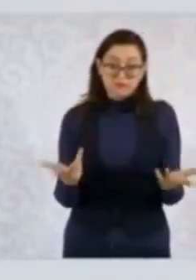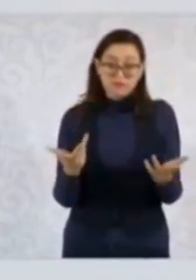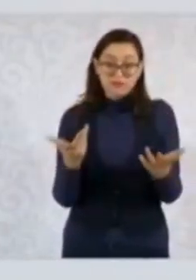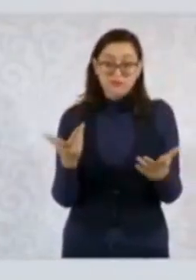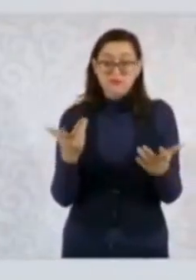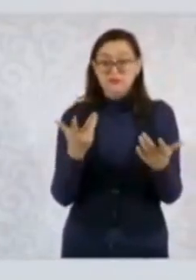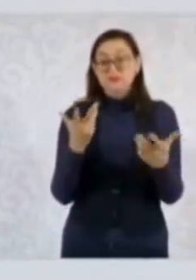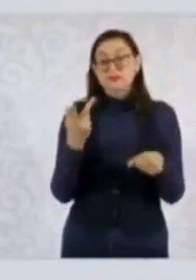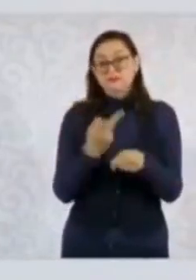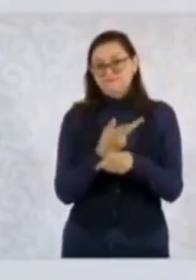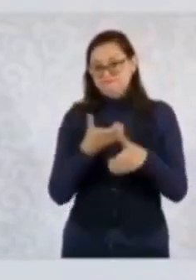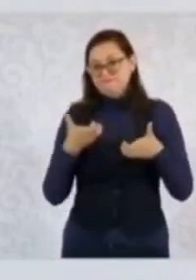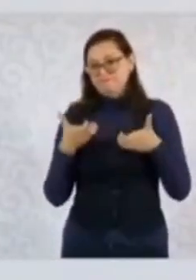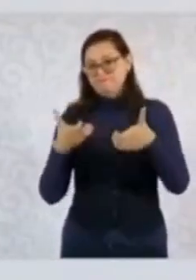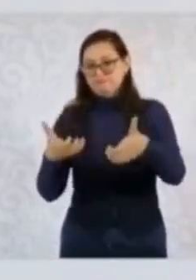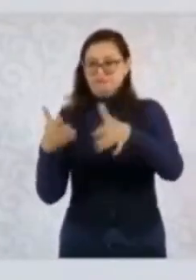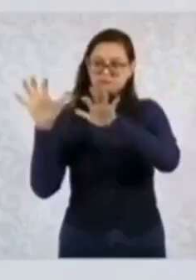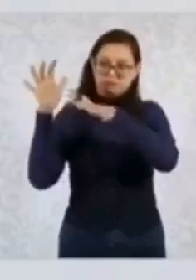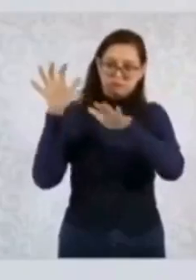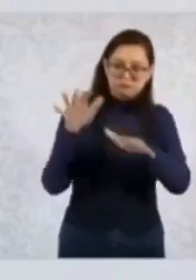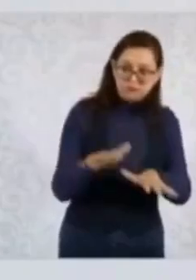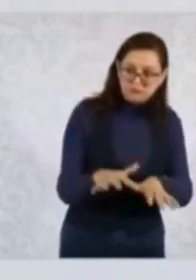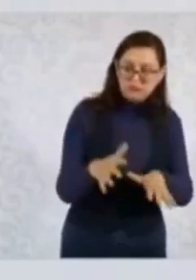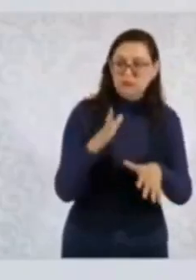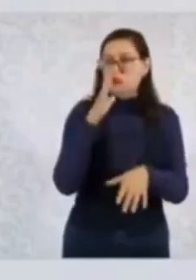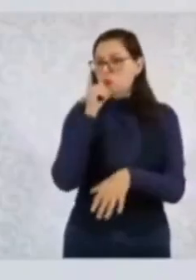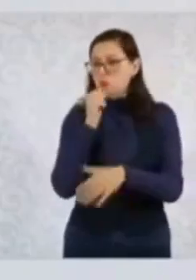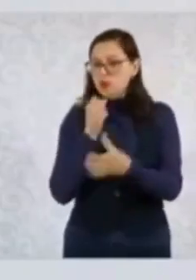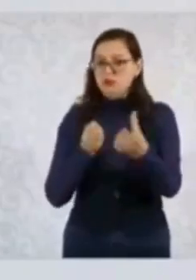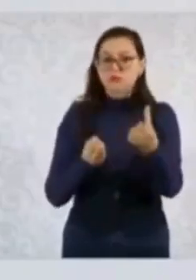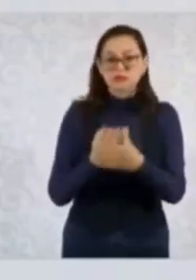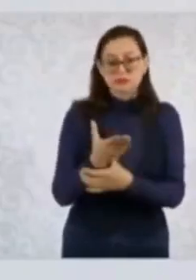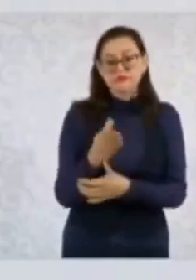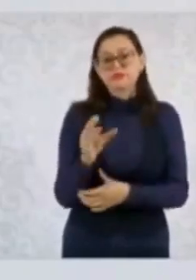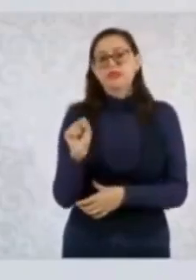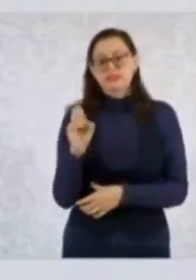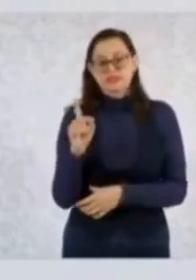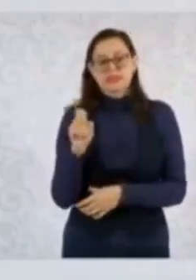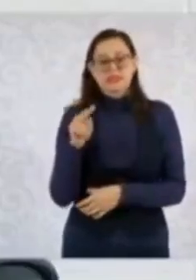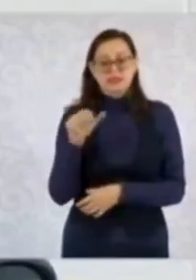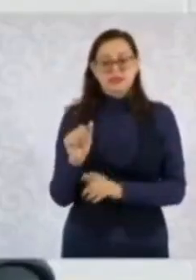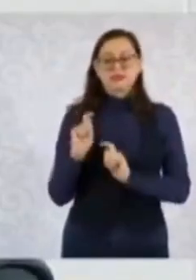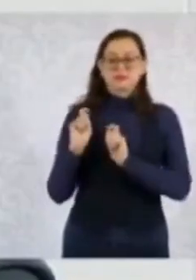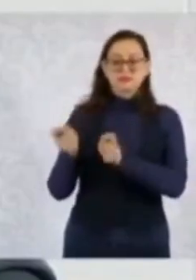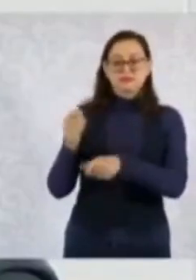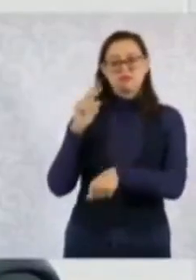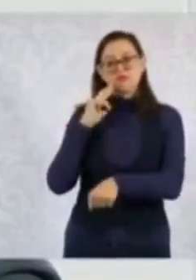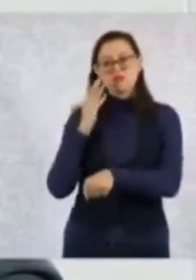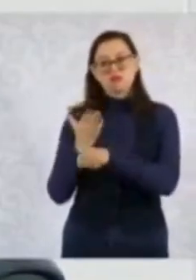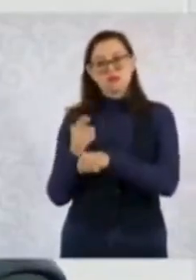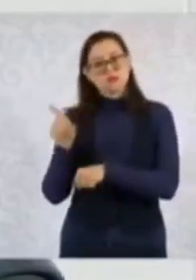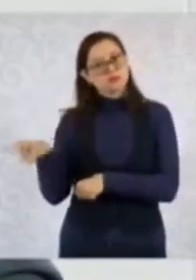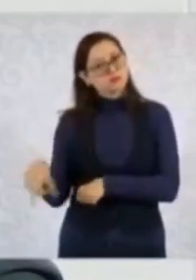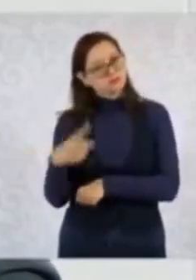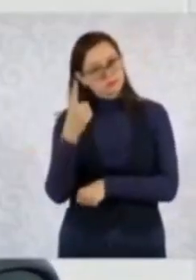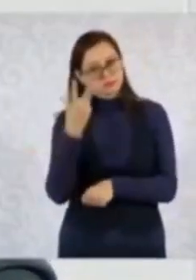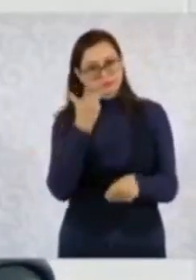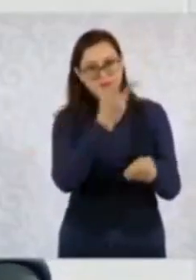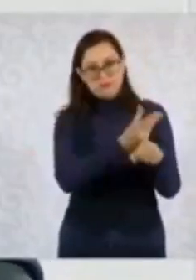poblaciones. Ahí la Secretaría de la Defensa Nacional quedó encargada para poder atender de inmediato estos